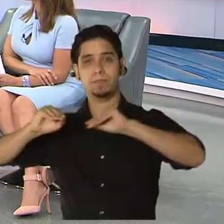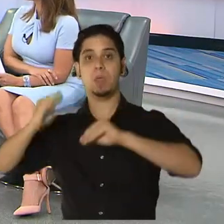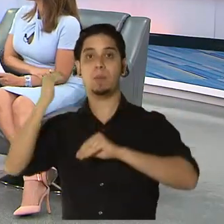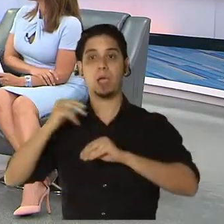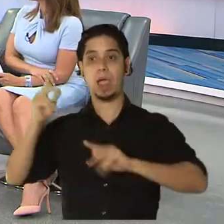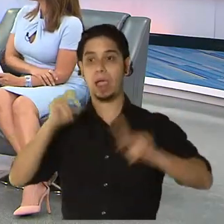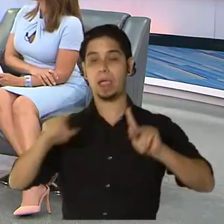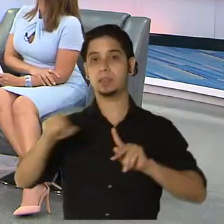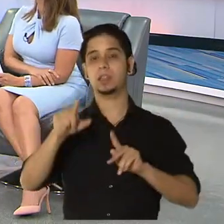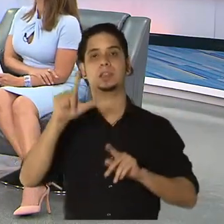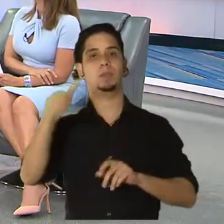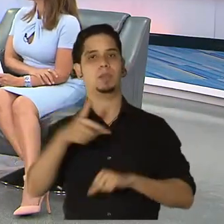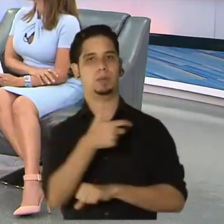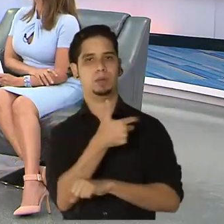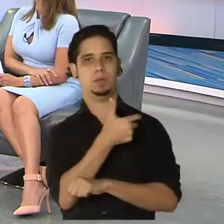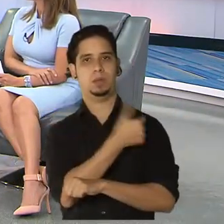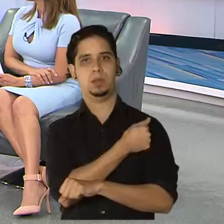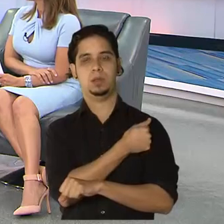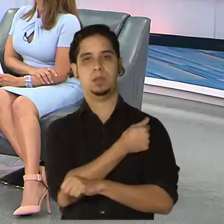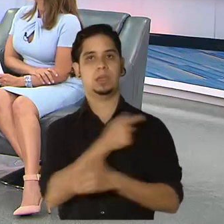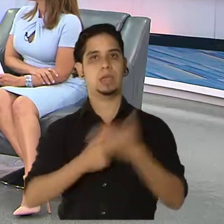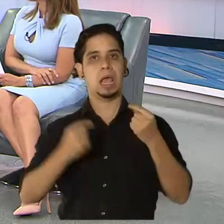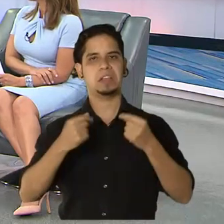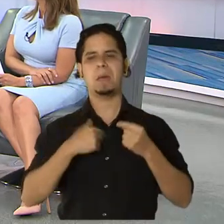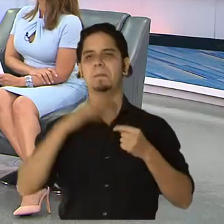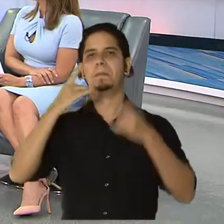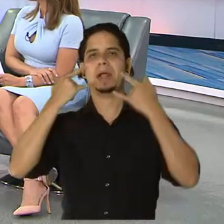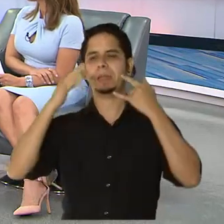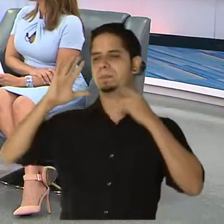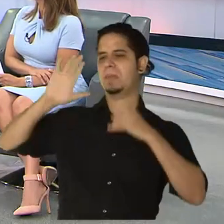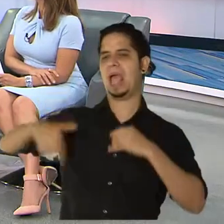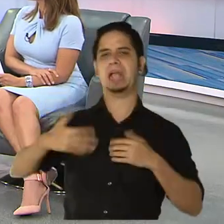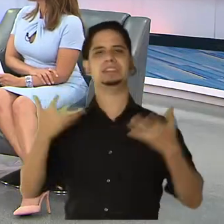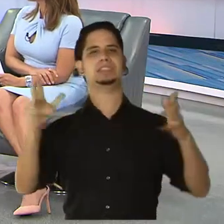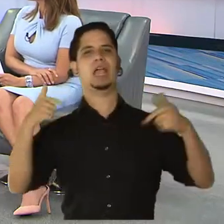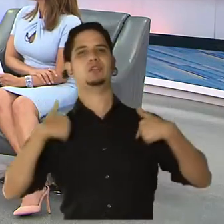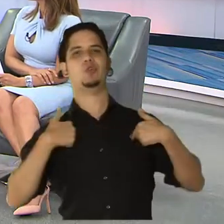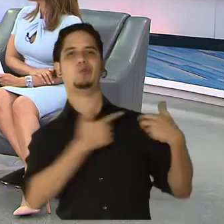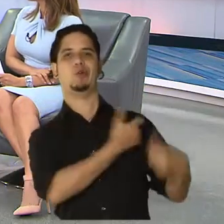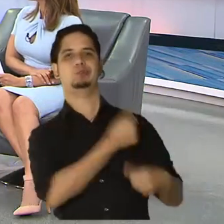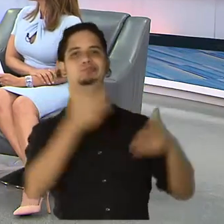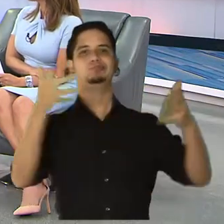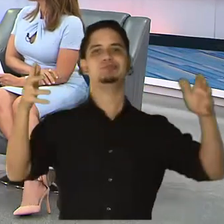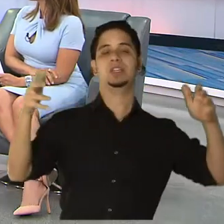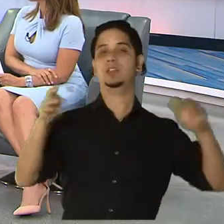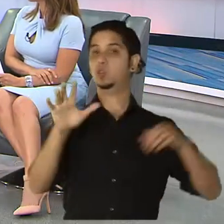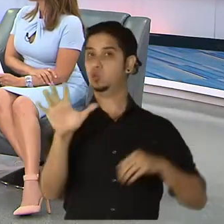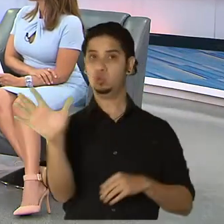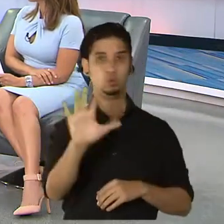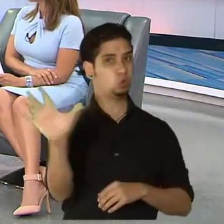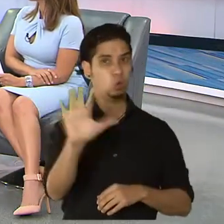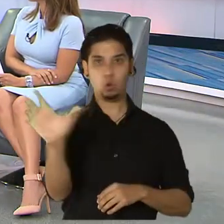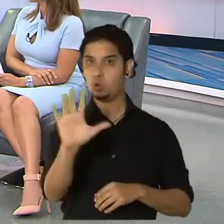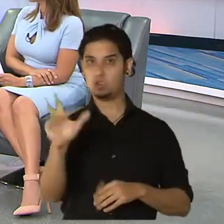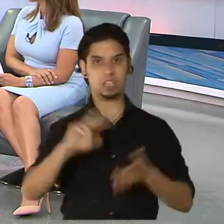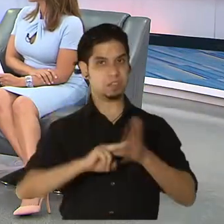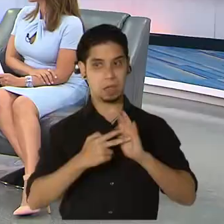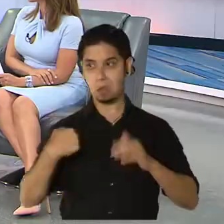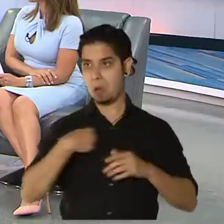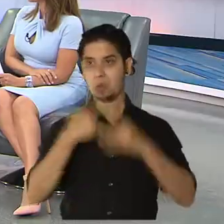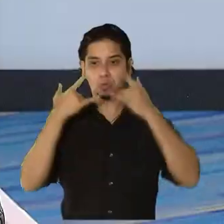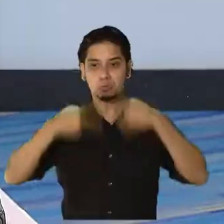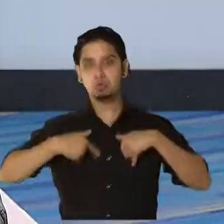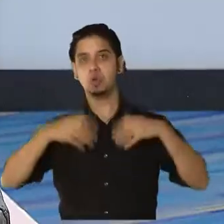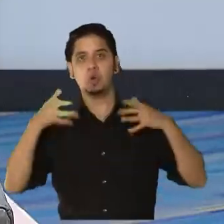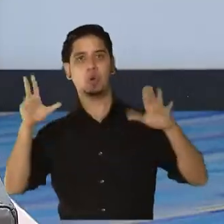personas que luego de vacunarse dejan de utilizar las medidas de prevención. Y vacunarnos no nos da una tarjeta libre de no